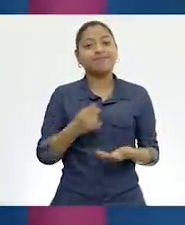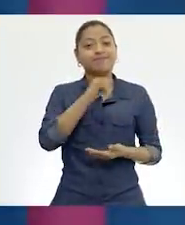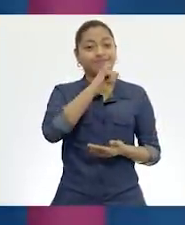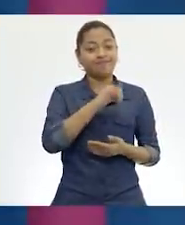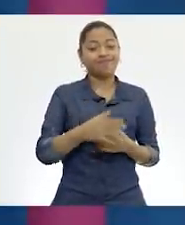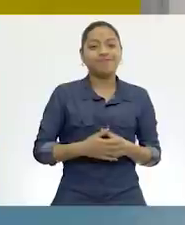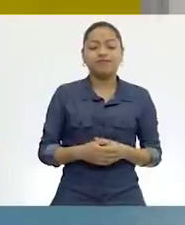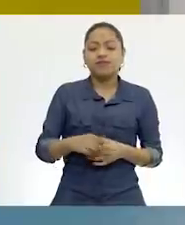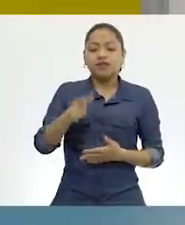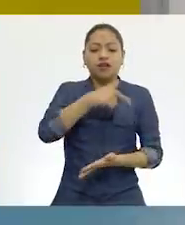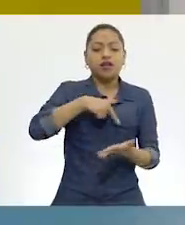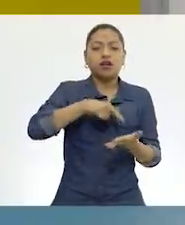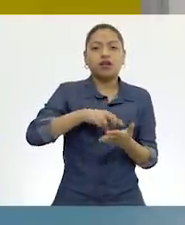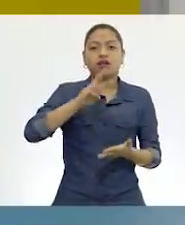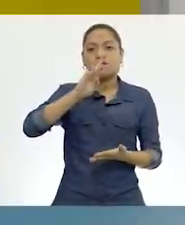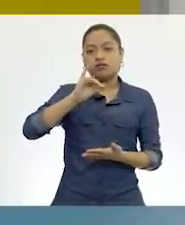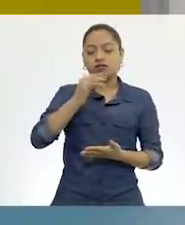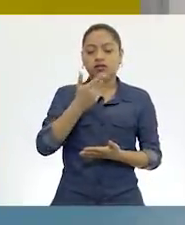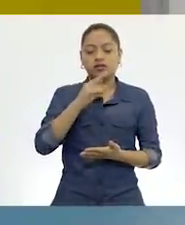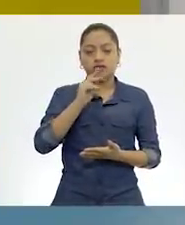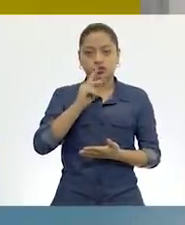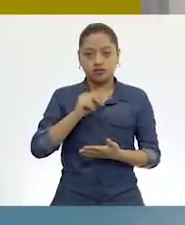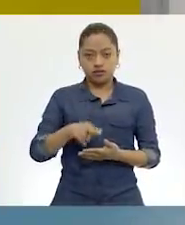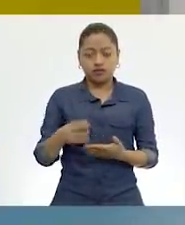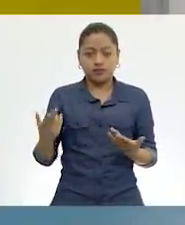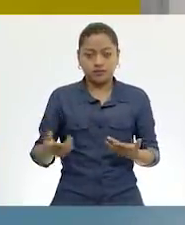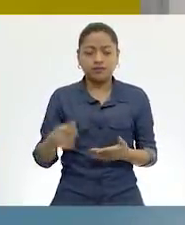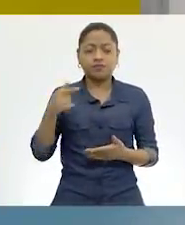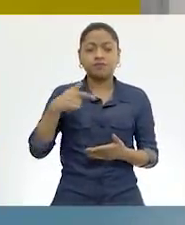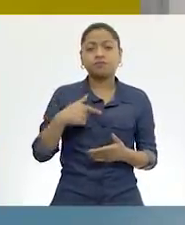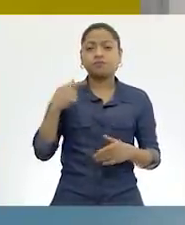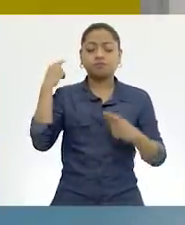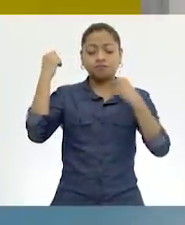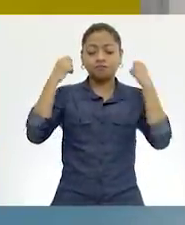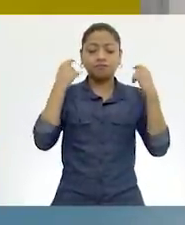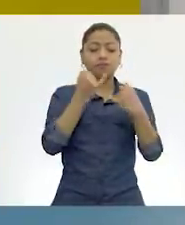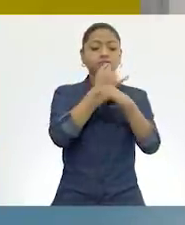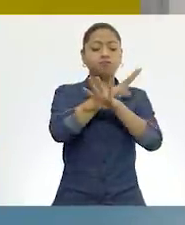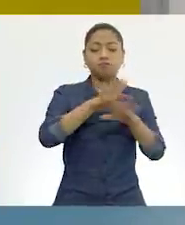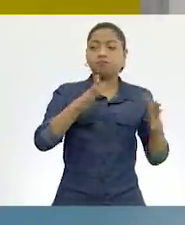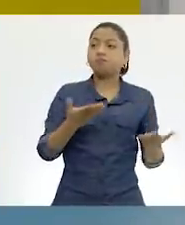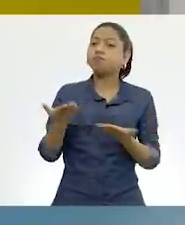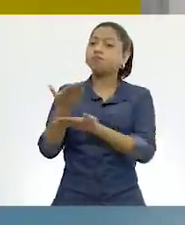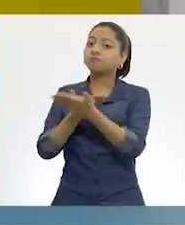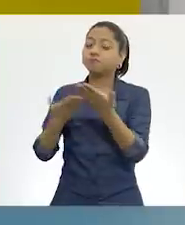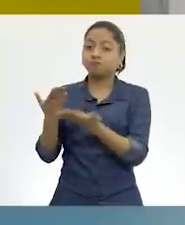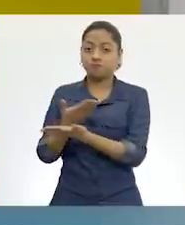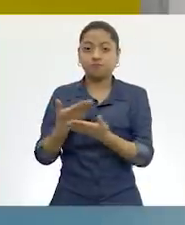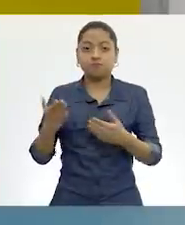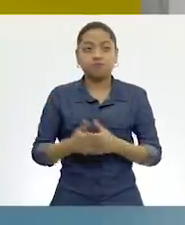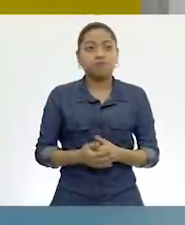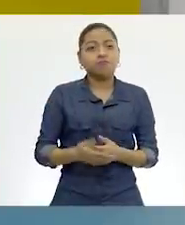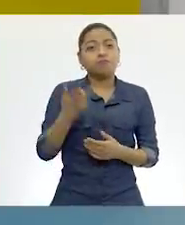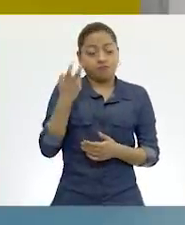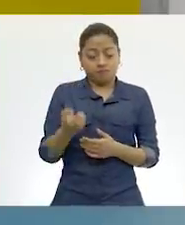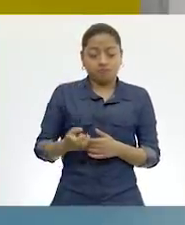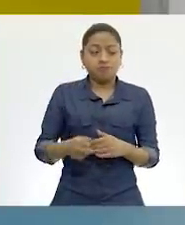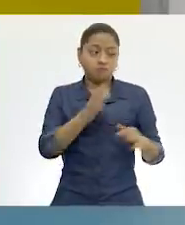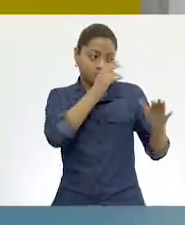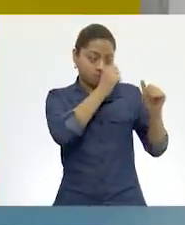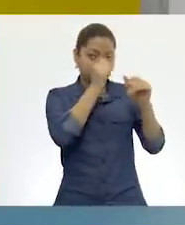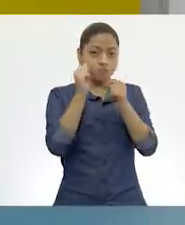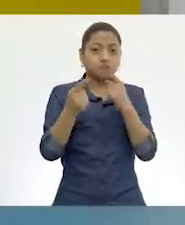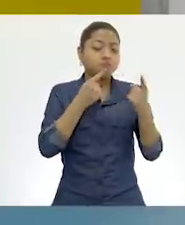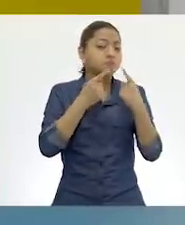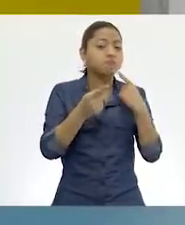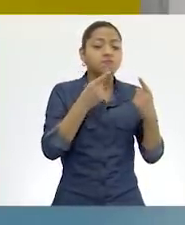Huichapan nosotros te vamos a compartir información turística. Porque nos gustó pues los subtemas, empezamos a ponernos de acuerdo